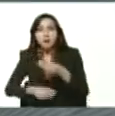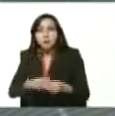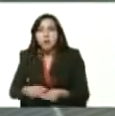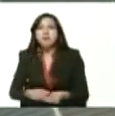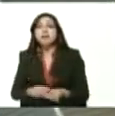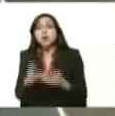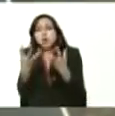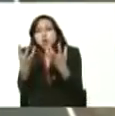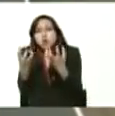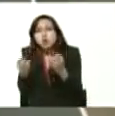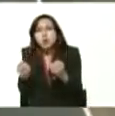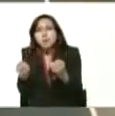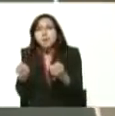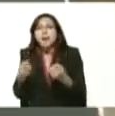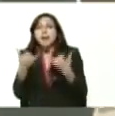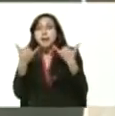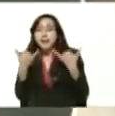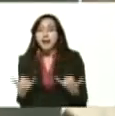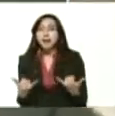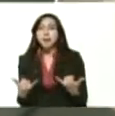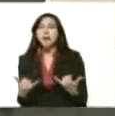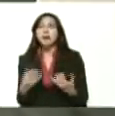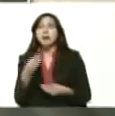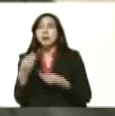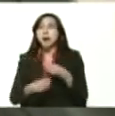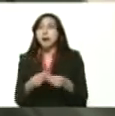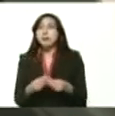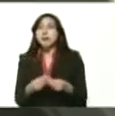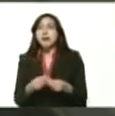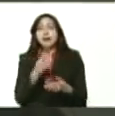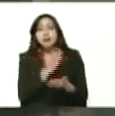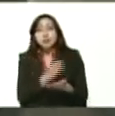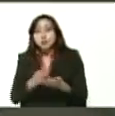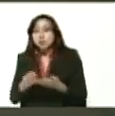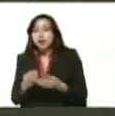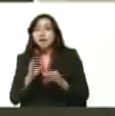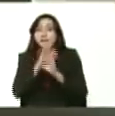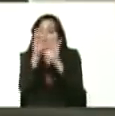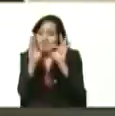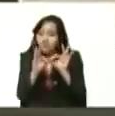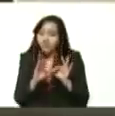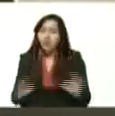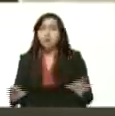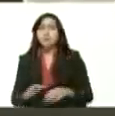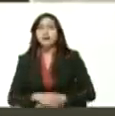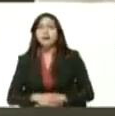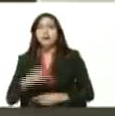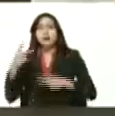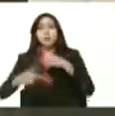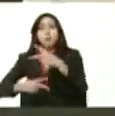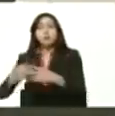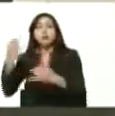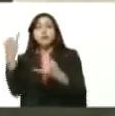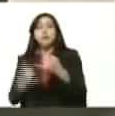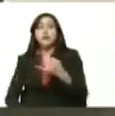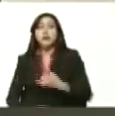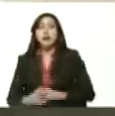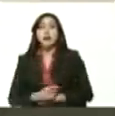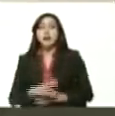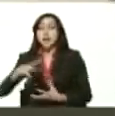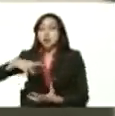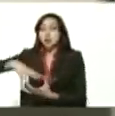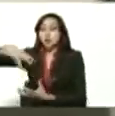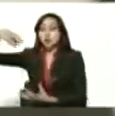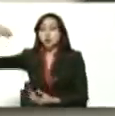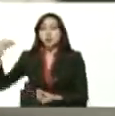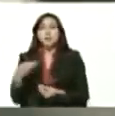secado y luego viene aquí después que se va trillando se va maquilando está en el proceso final a la zona de empaquetado